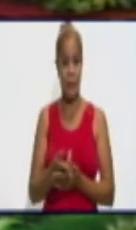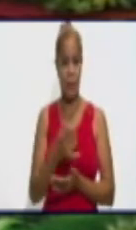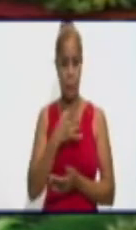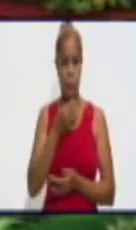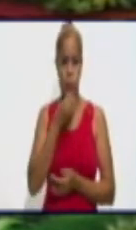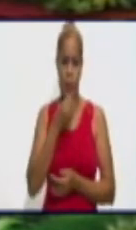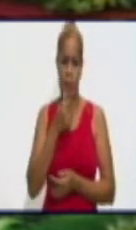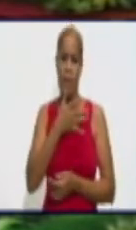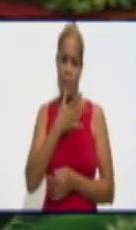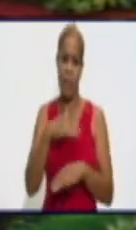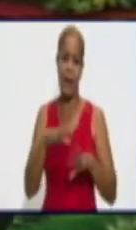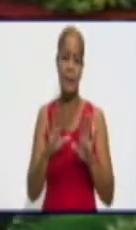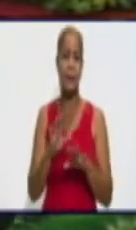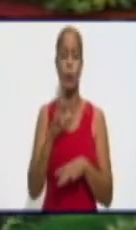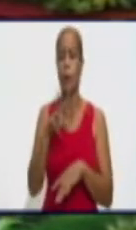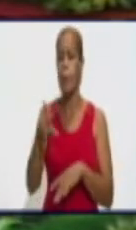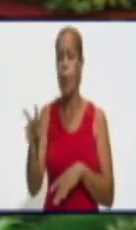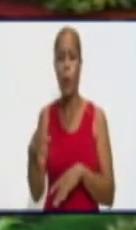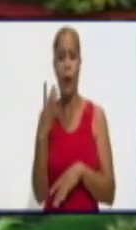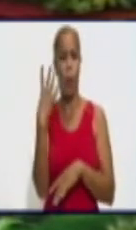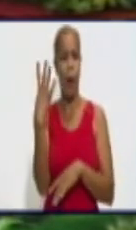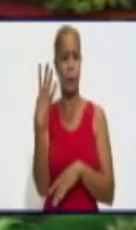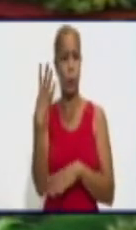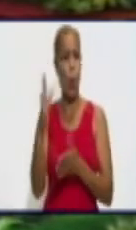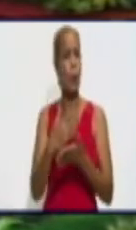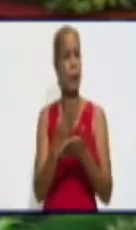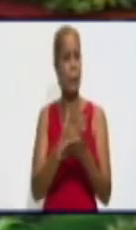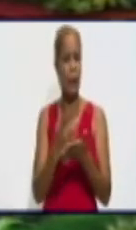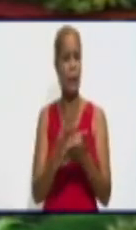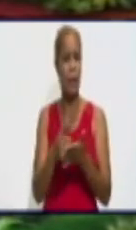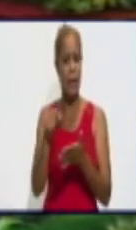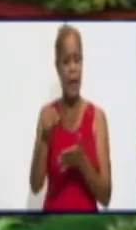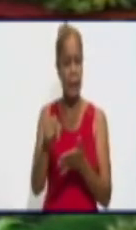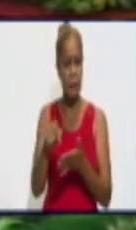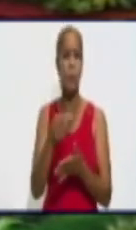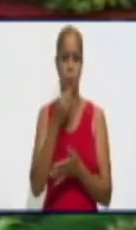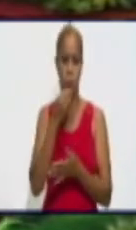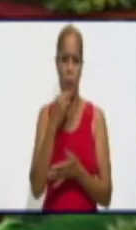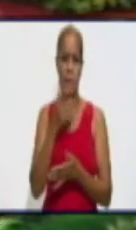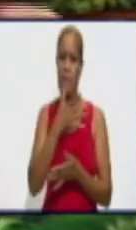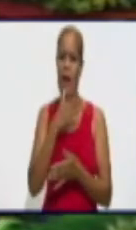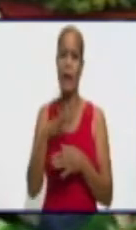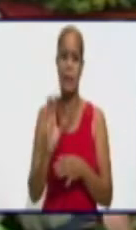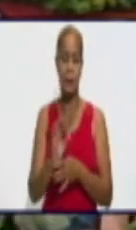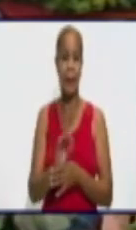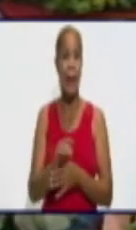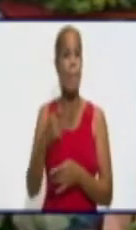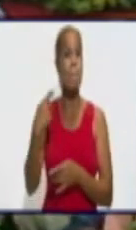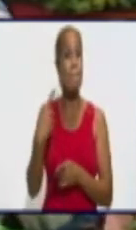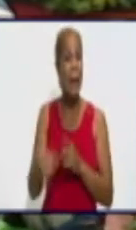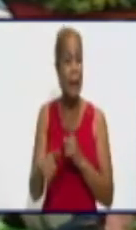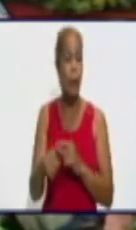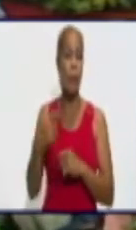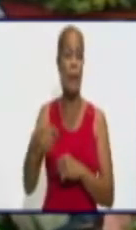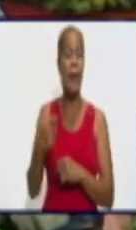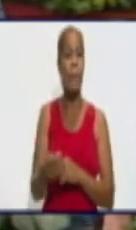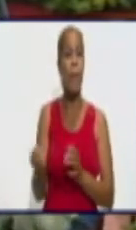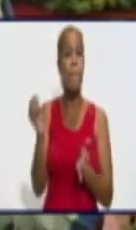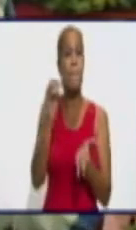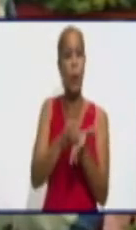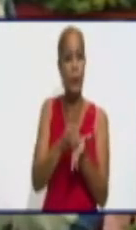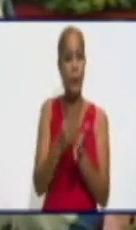para las cuatro casas y ahí no está el problema. Yo creo que el problema está en poner un punto para